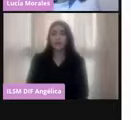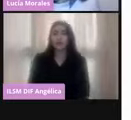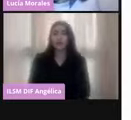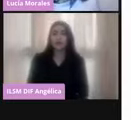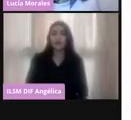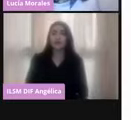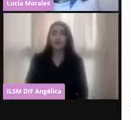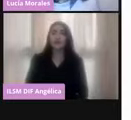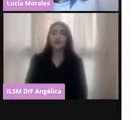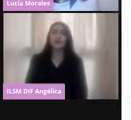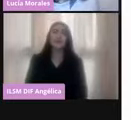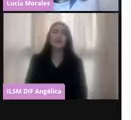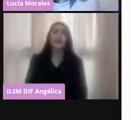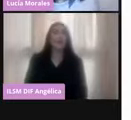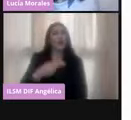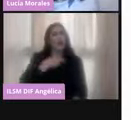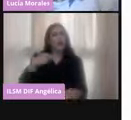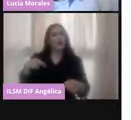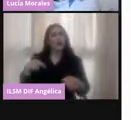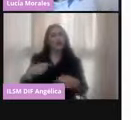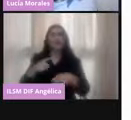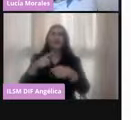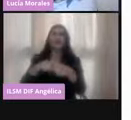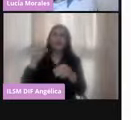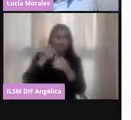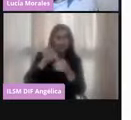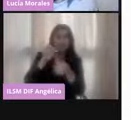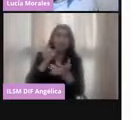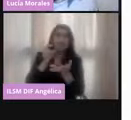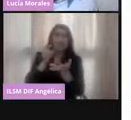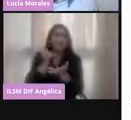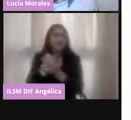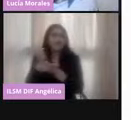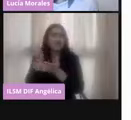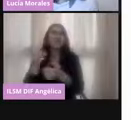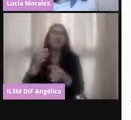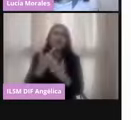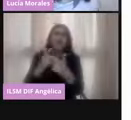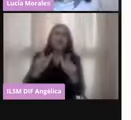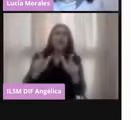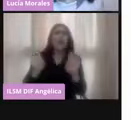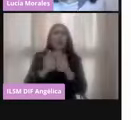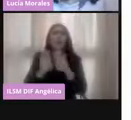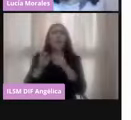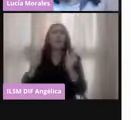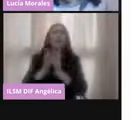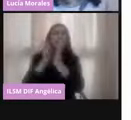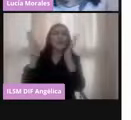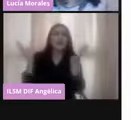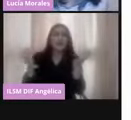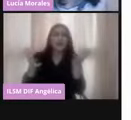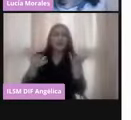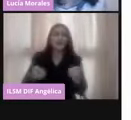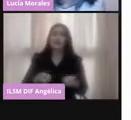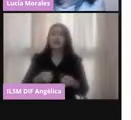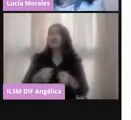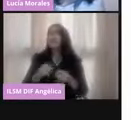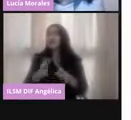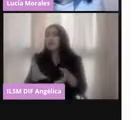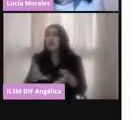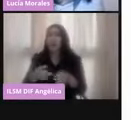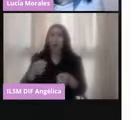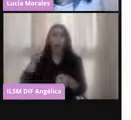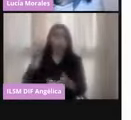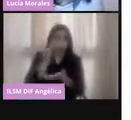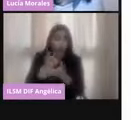¿De qué manera podemos participar en democracia? Como les decía en la lámina anterior, no solamente se limita la participación de la ciudadanía al ejercicio del voto,